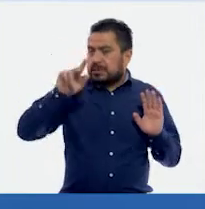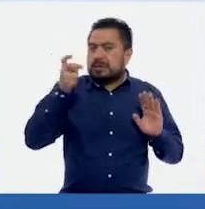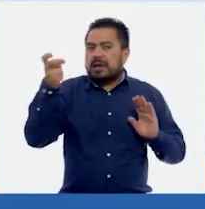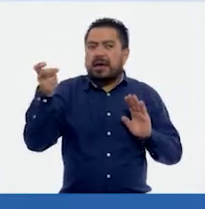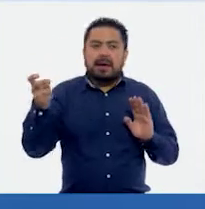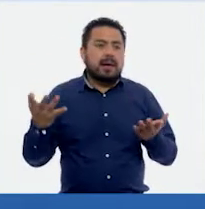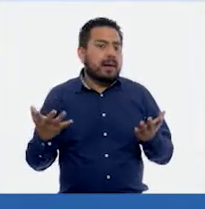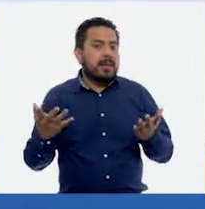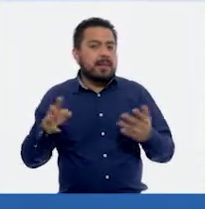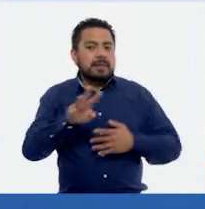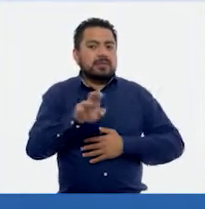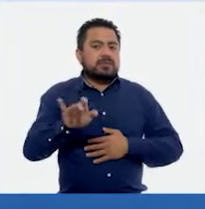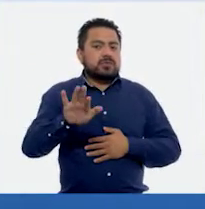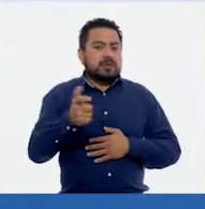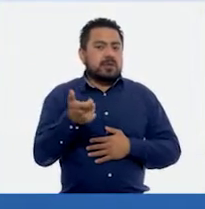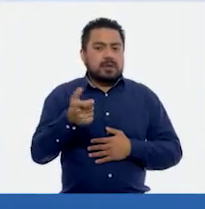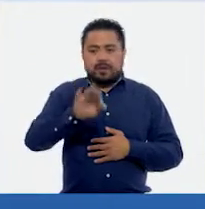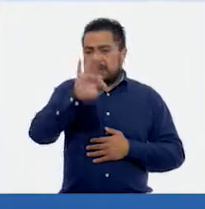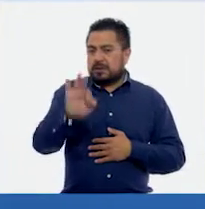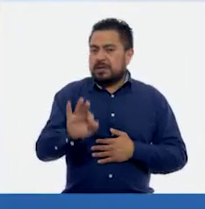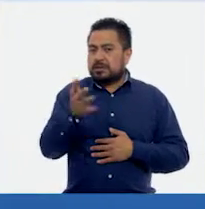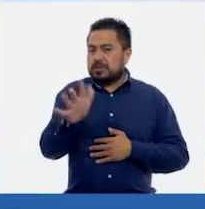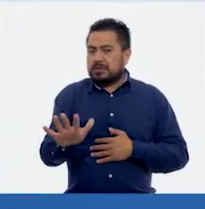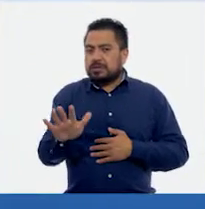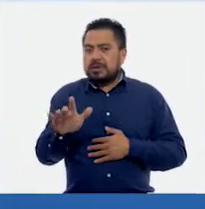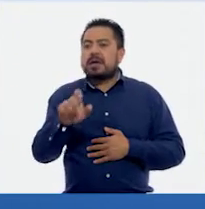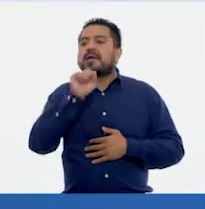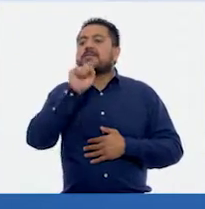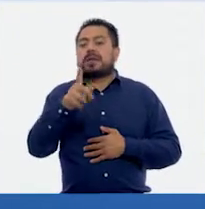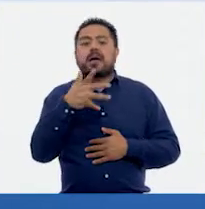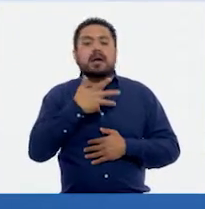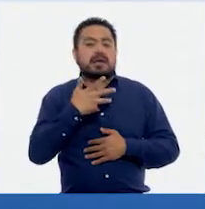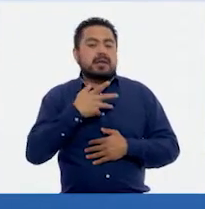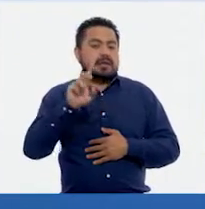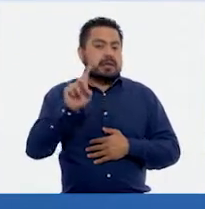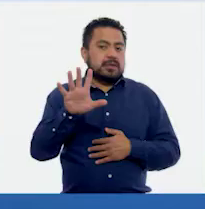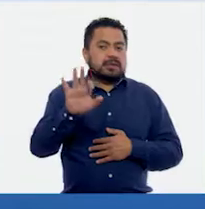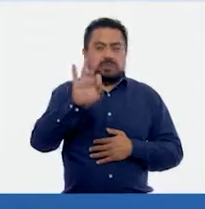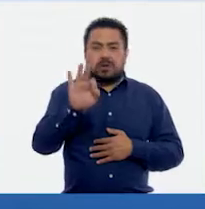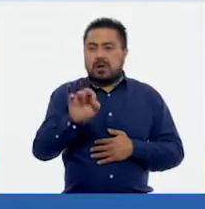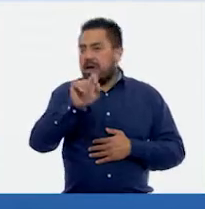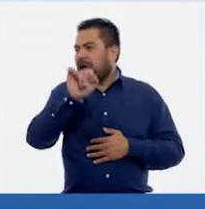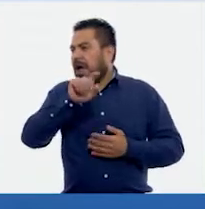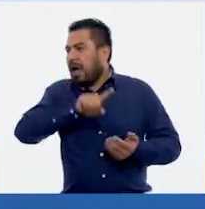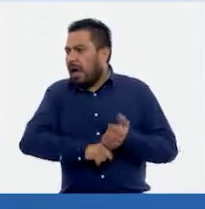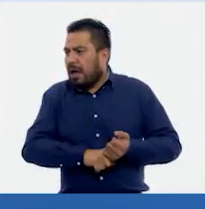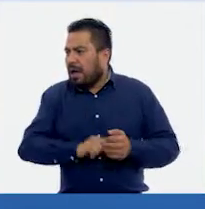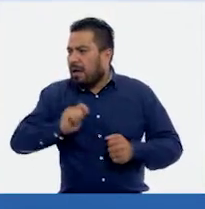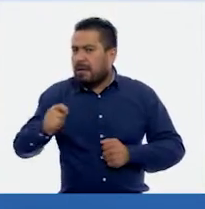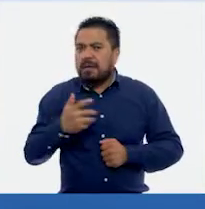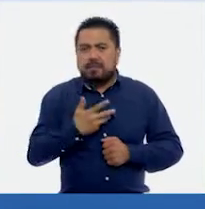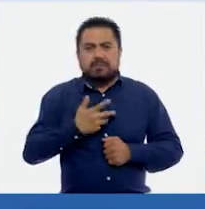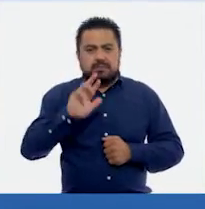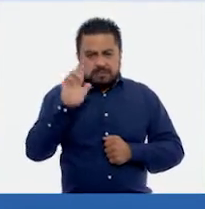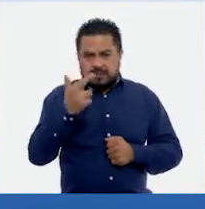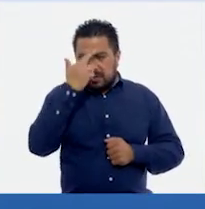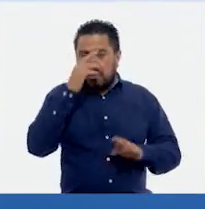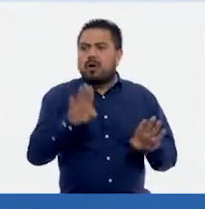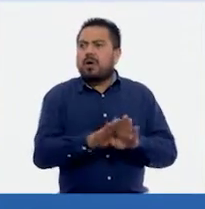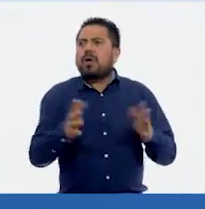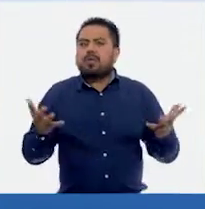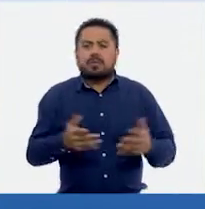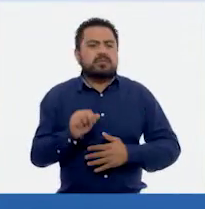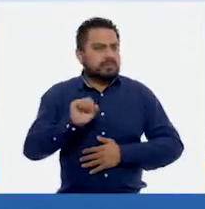350 el 10% y tenía el 35% de descuento. Ajá. ¿Recuerdan cómo lo hacemos?